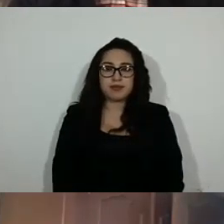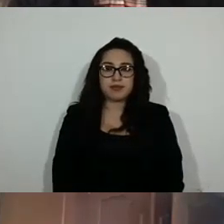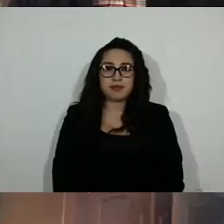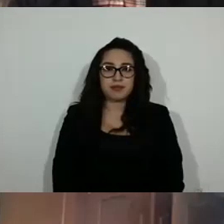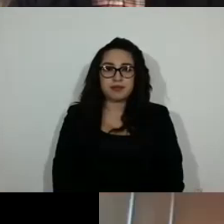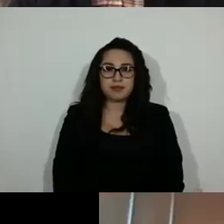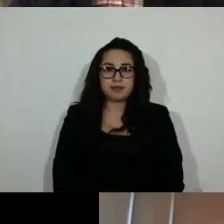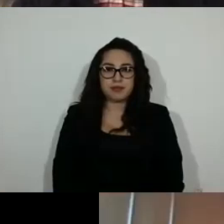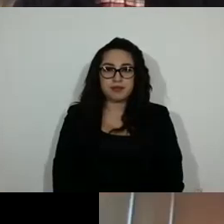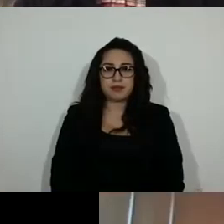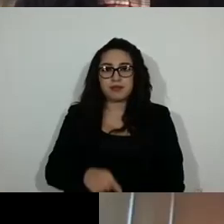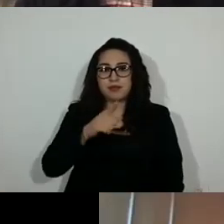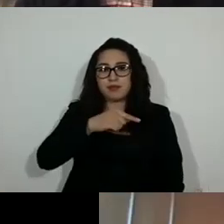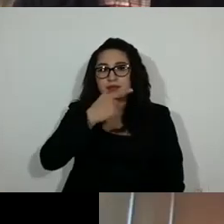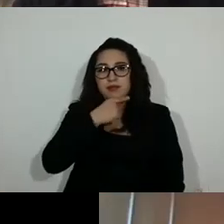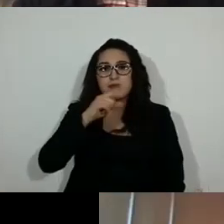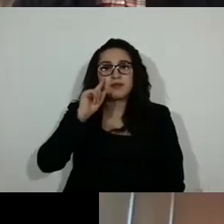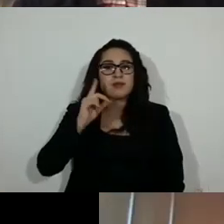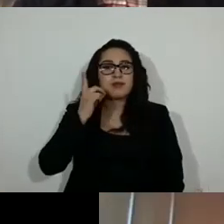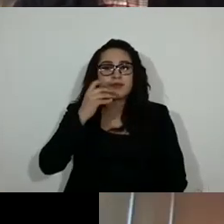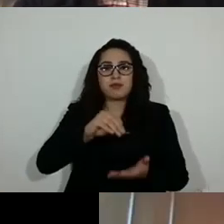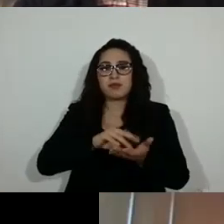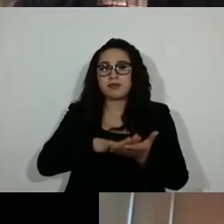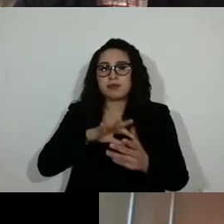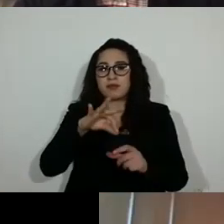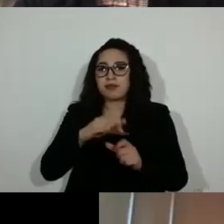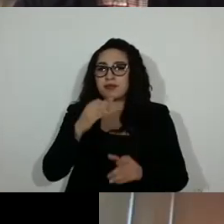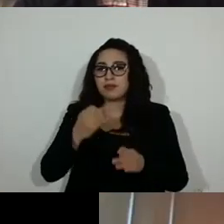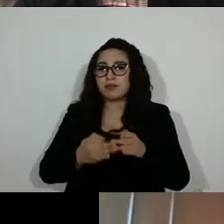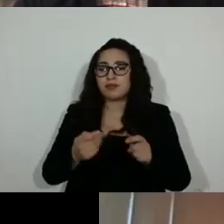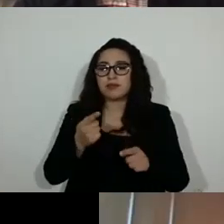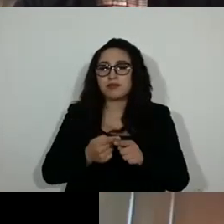¿Alguna otra diputada o diputado que haga falta de emitir su voto?